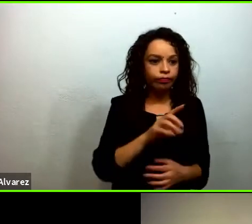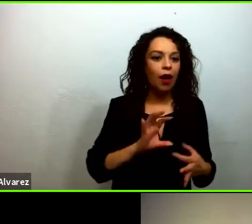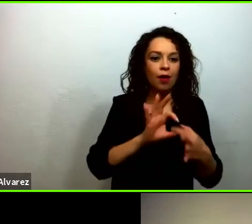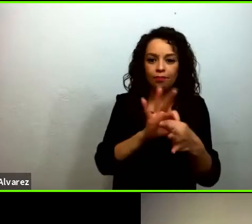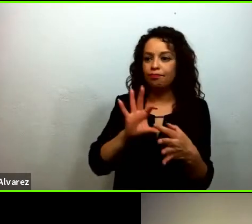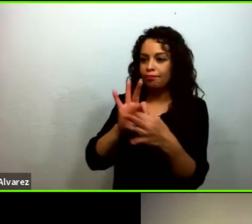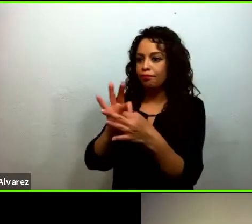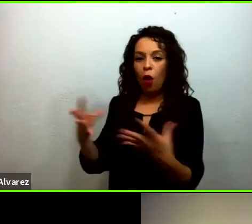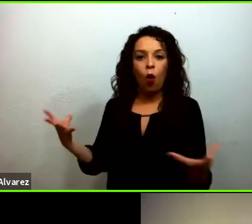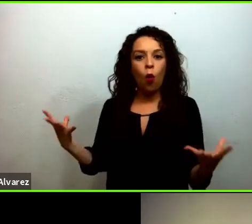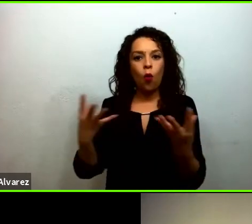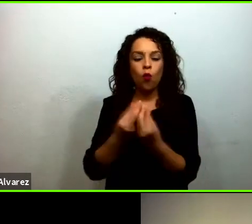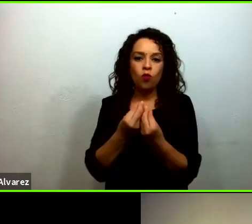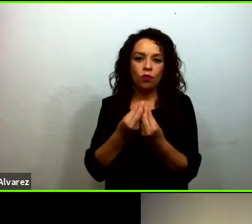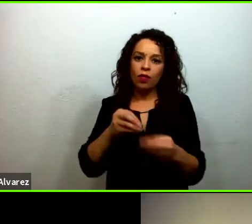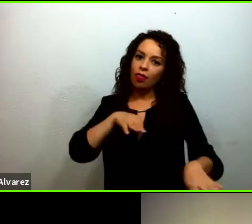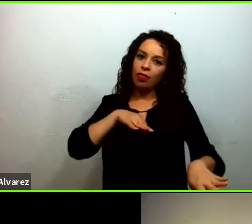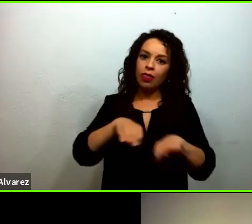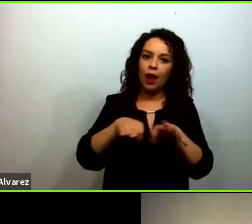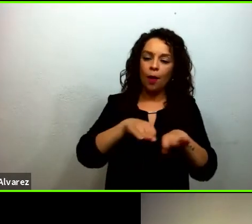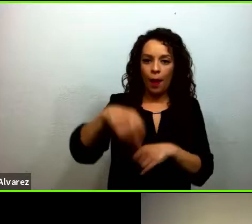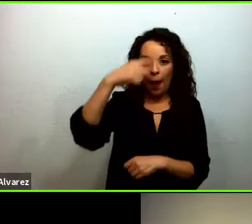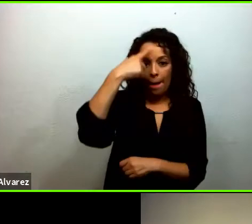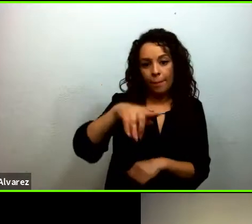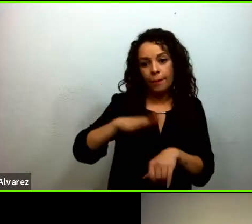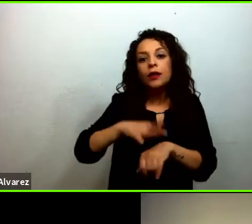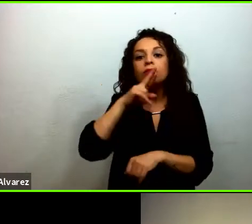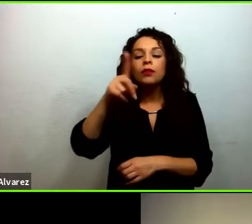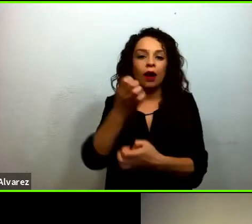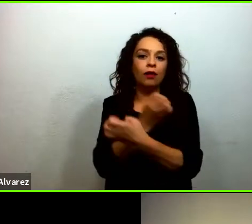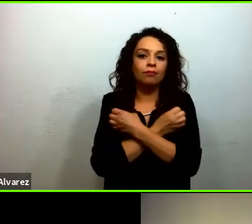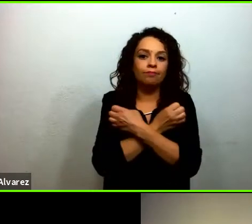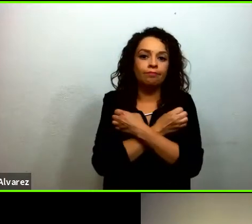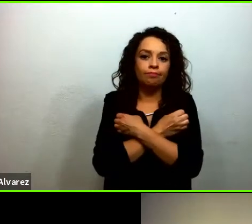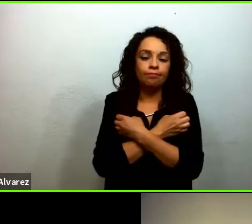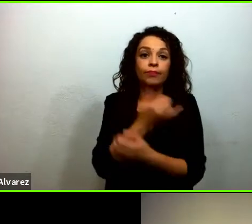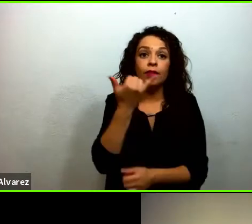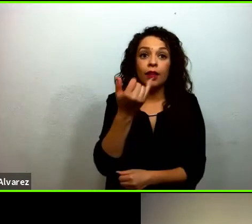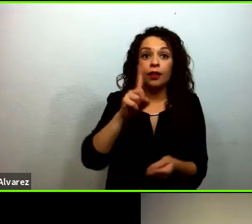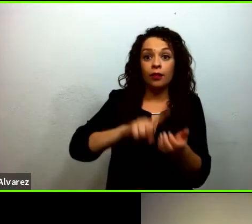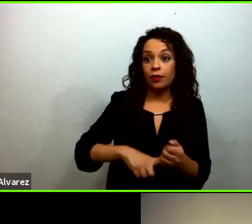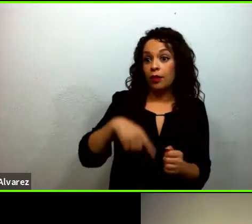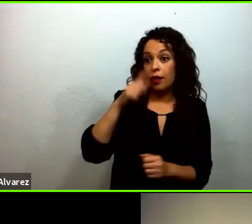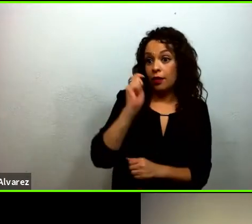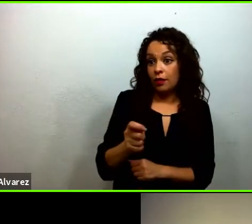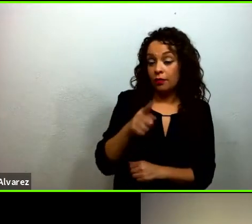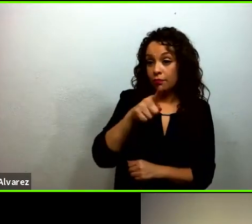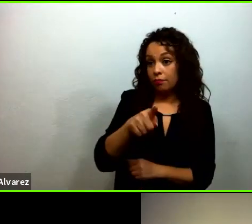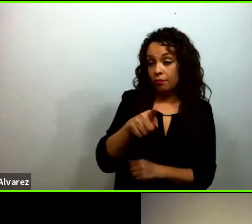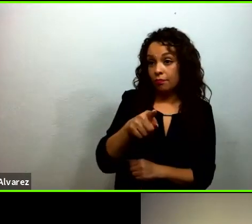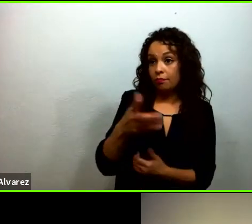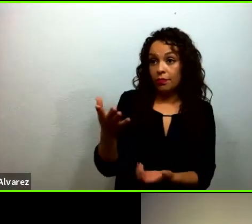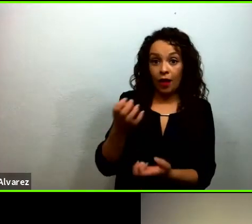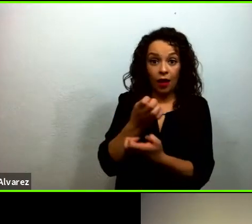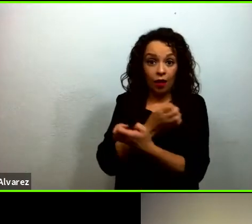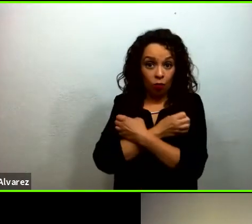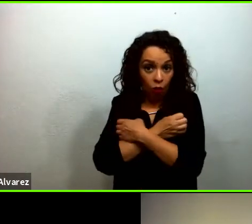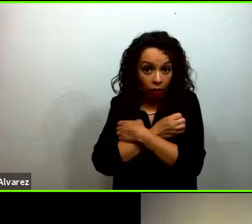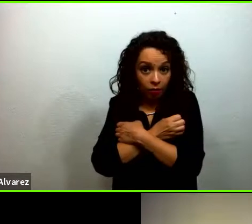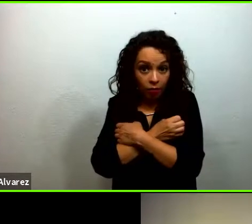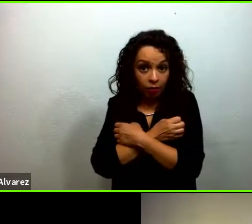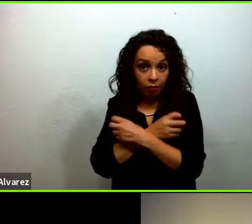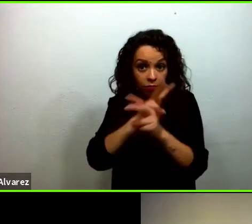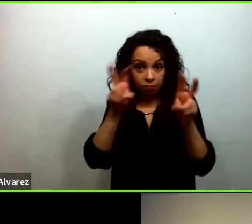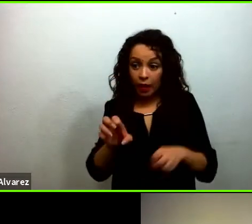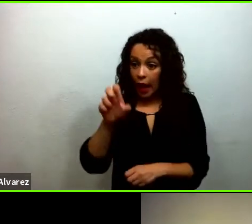emergencia educativa. Y el paradigma de la ética del cuidado y ese ganar-ganar que mencionaste es muy oportuno